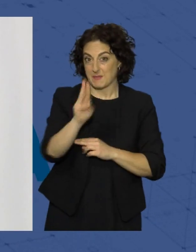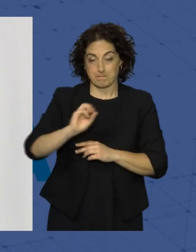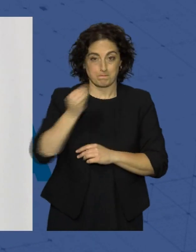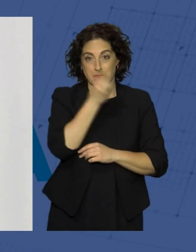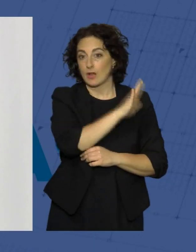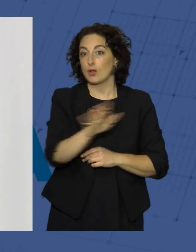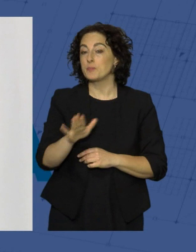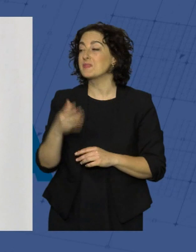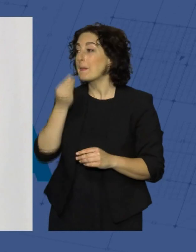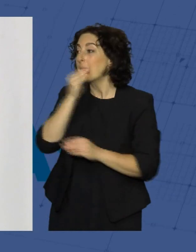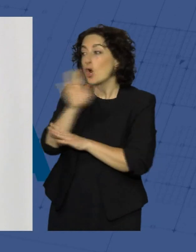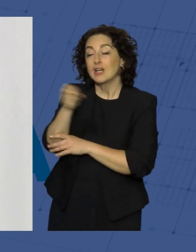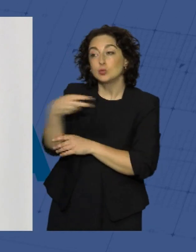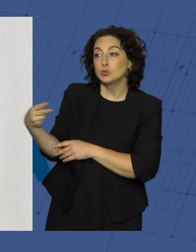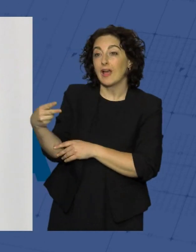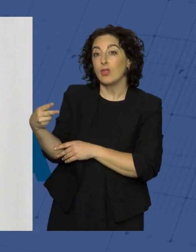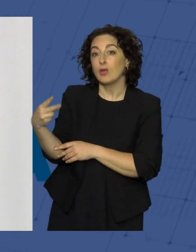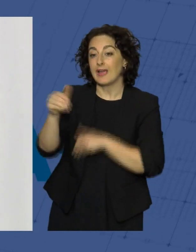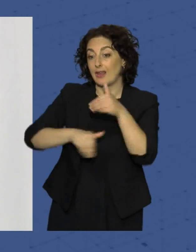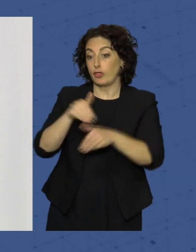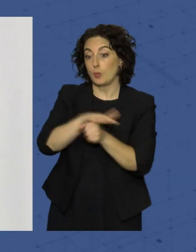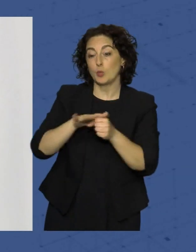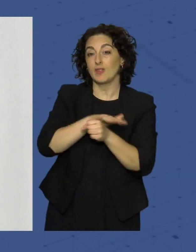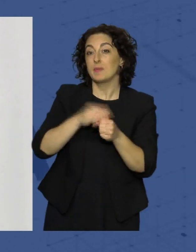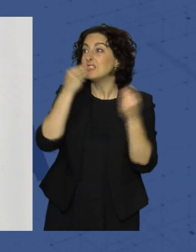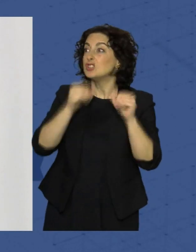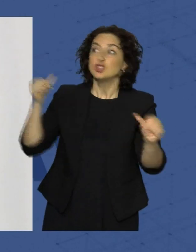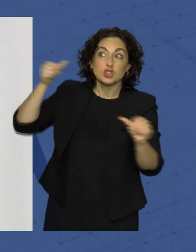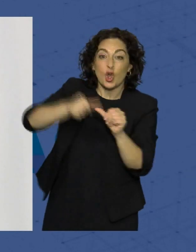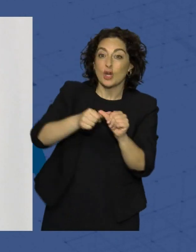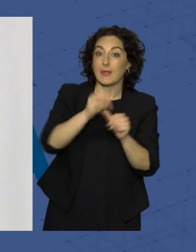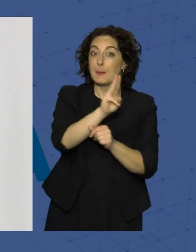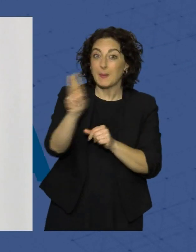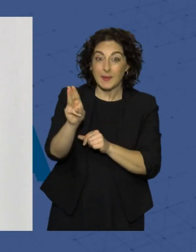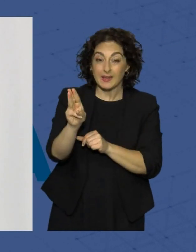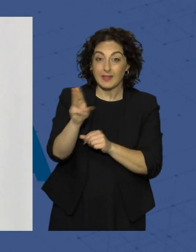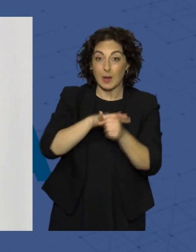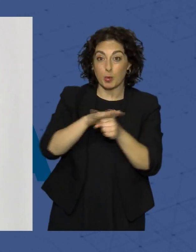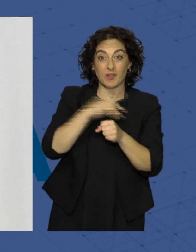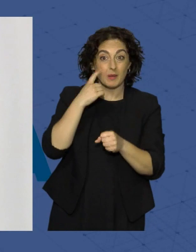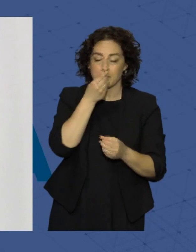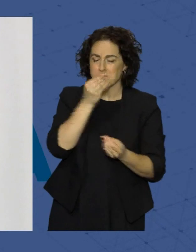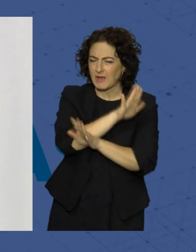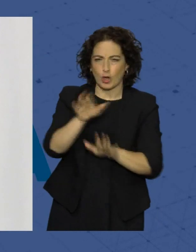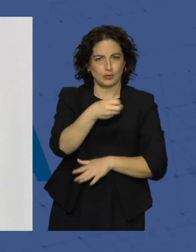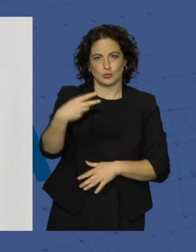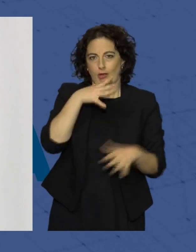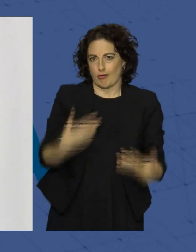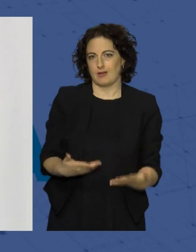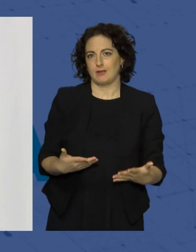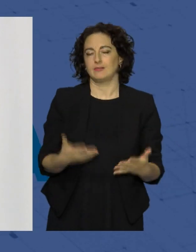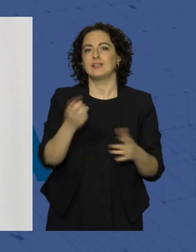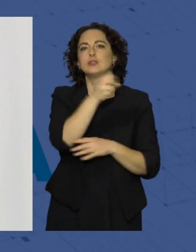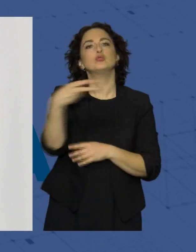sacado el mejor resultado en unas elecciones municipales de la historia del Partido Popular de la provincia de Almería. Un